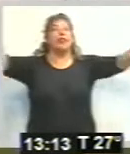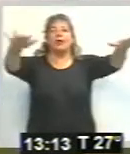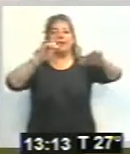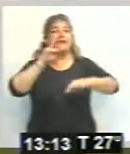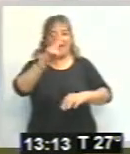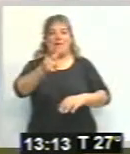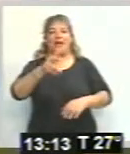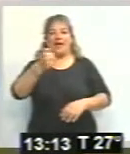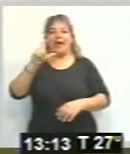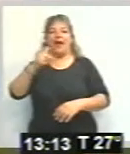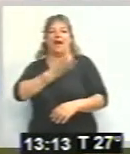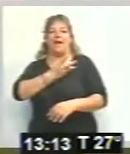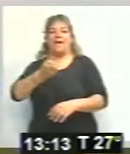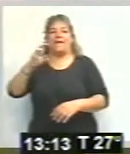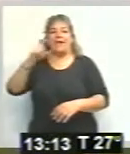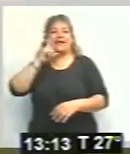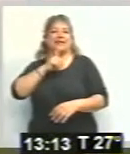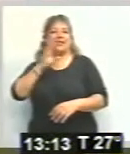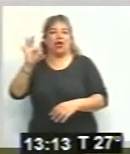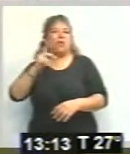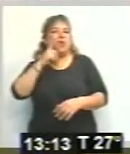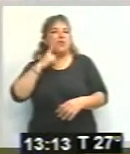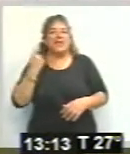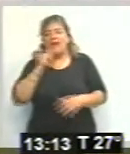ya les digo que los esperamos y van a pasar un día hermoso, ¿no?